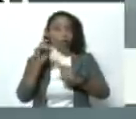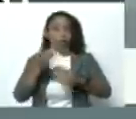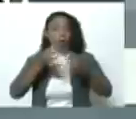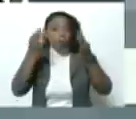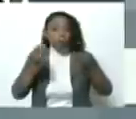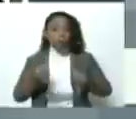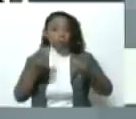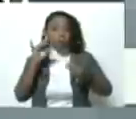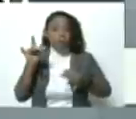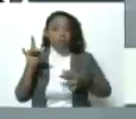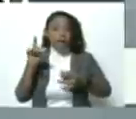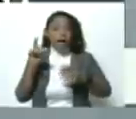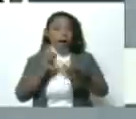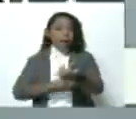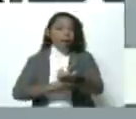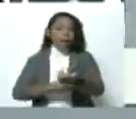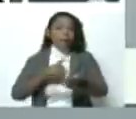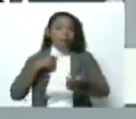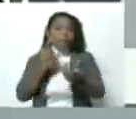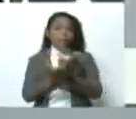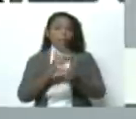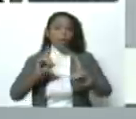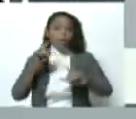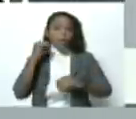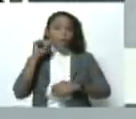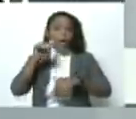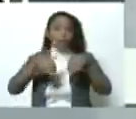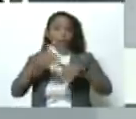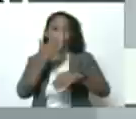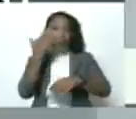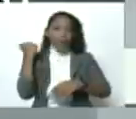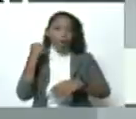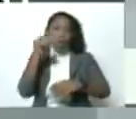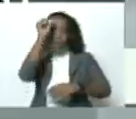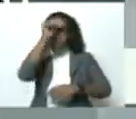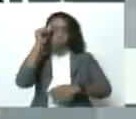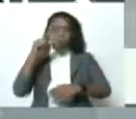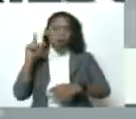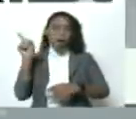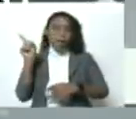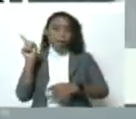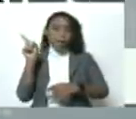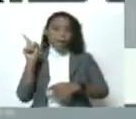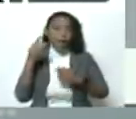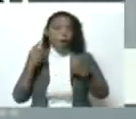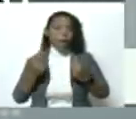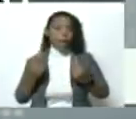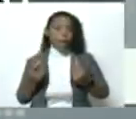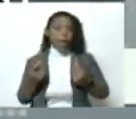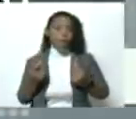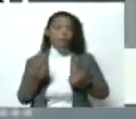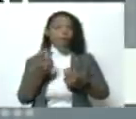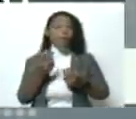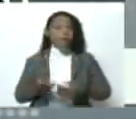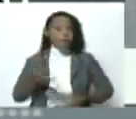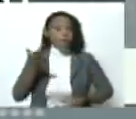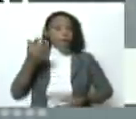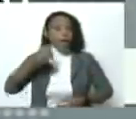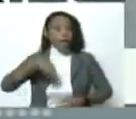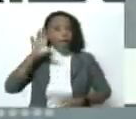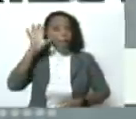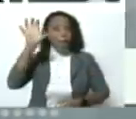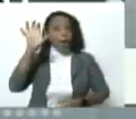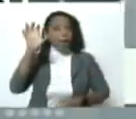consistencia y al carácter democrático de las elecciones del pasado domingo. Yo creo que es un activo valioso para el país que